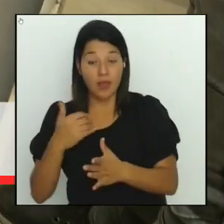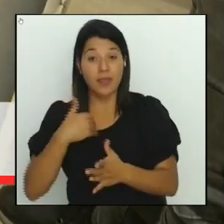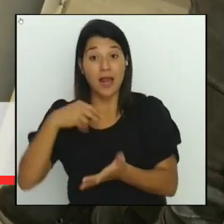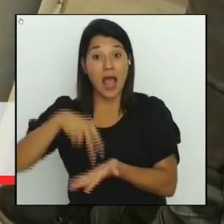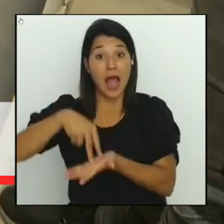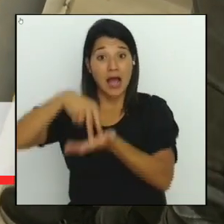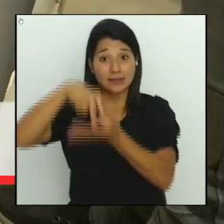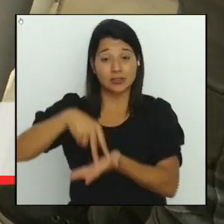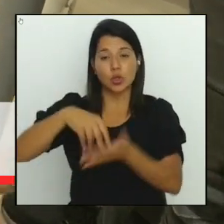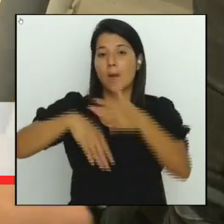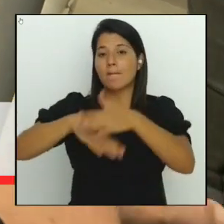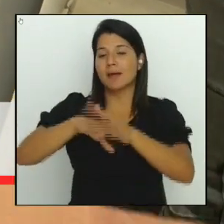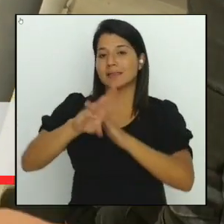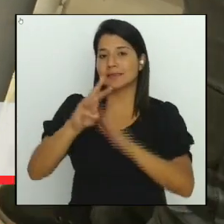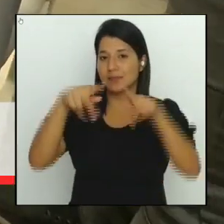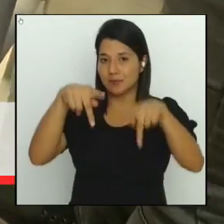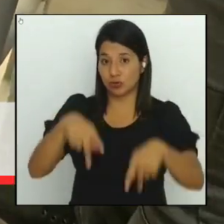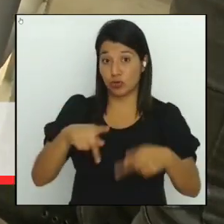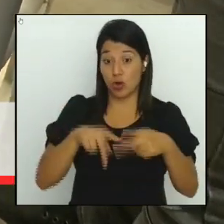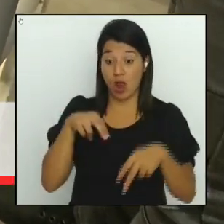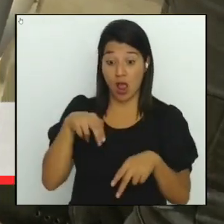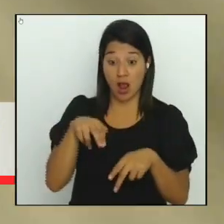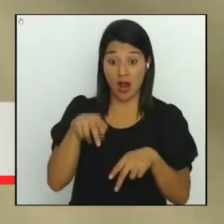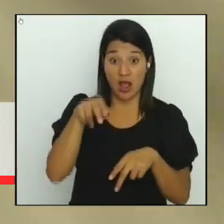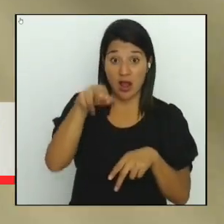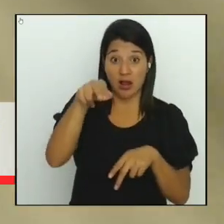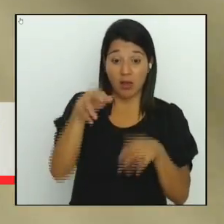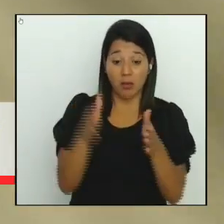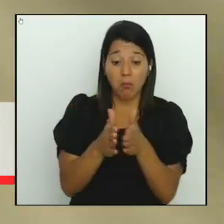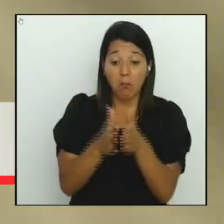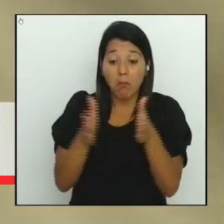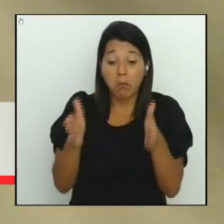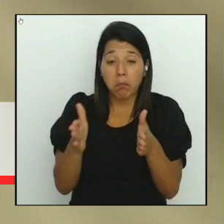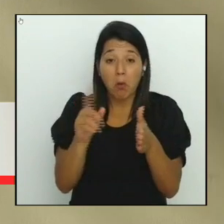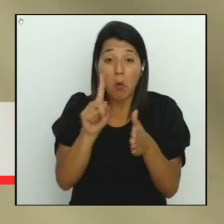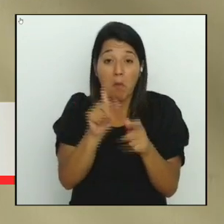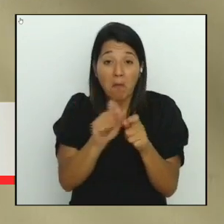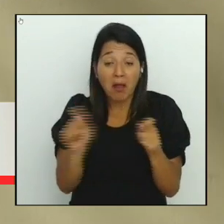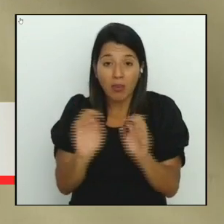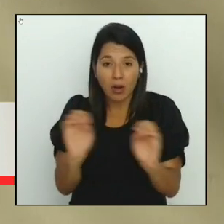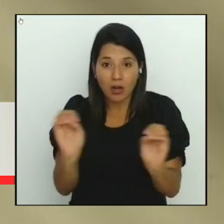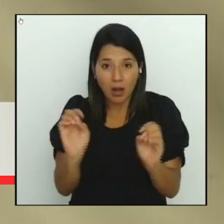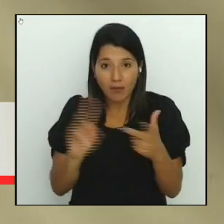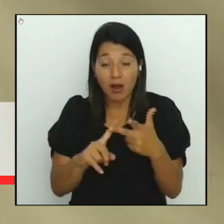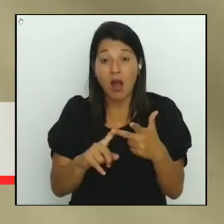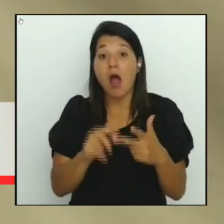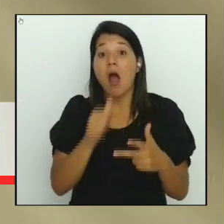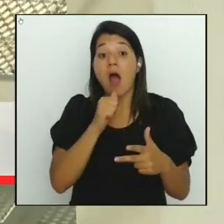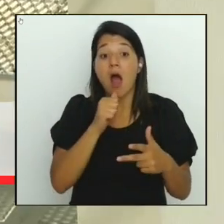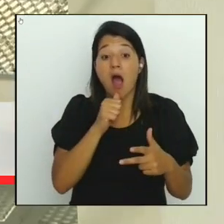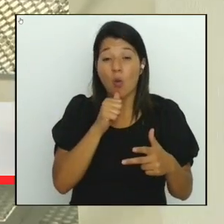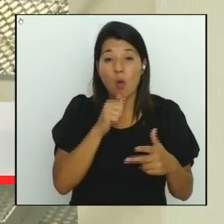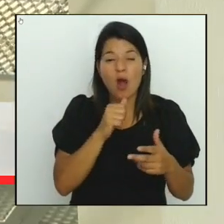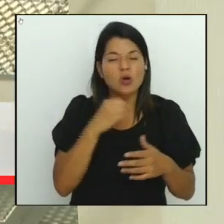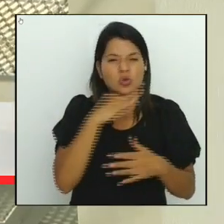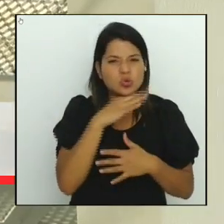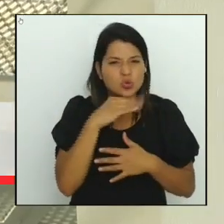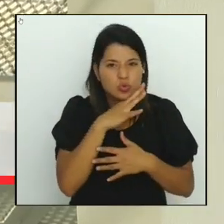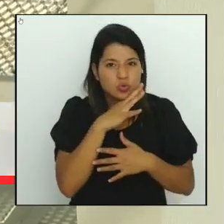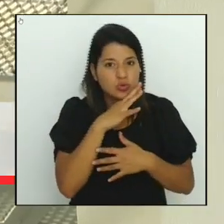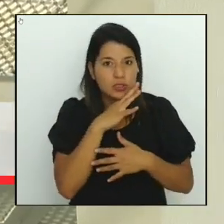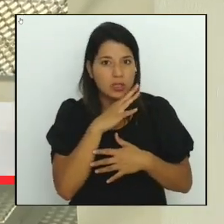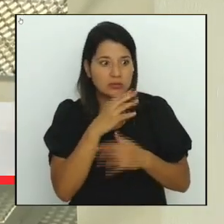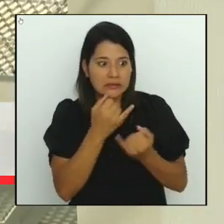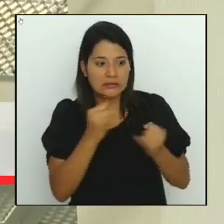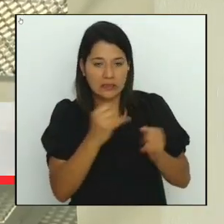asimétricas con apenas un metro de ancho y con baja altura, tuberías de aguas negras expuestas a los privados de libertad, accesos al